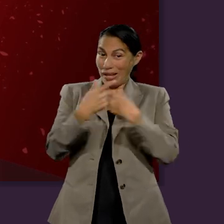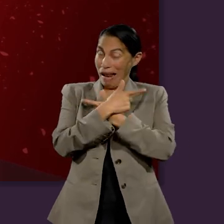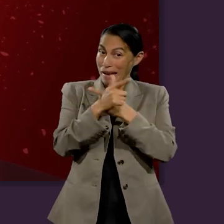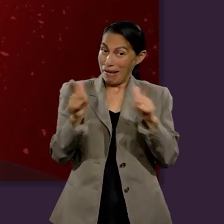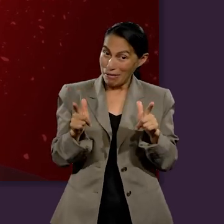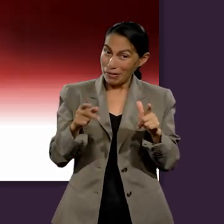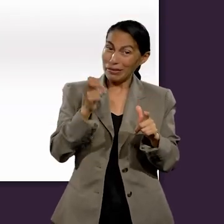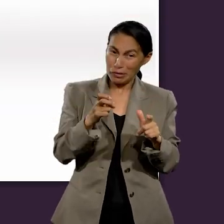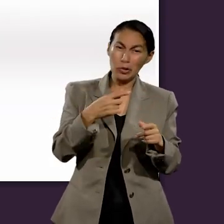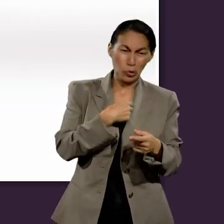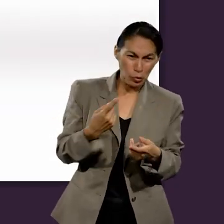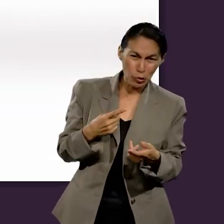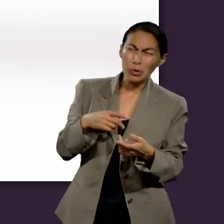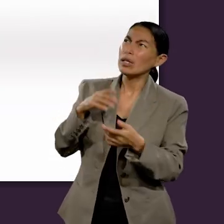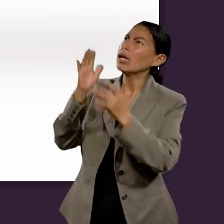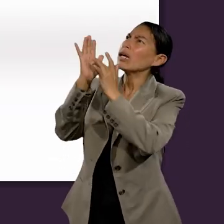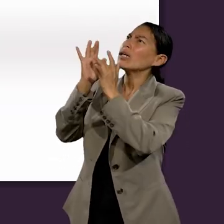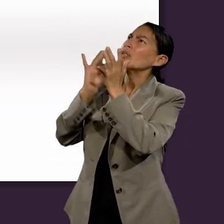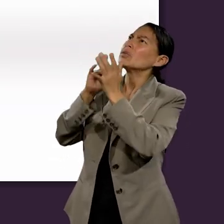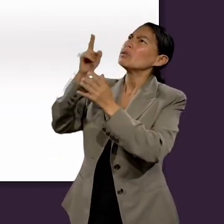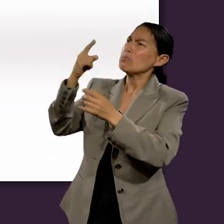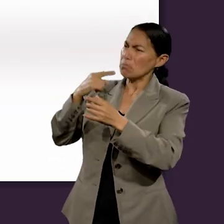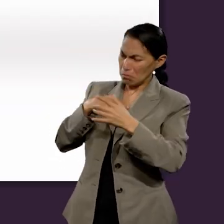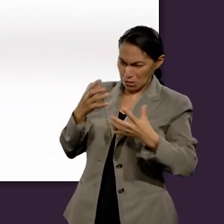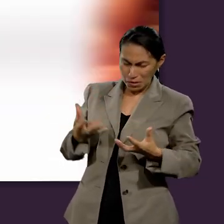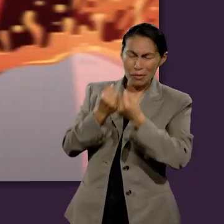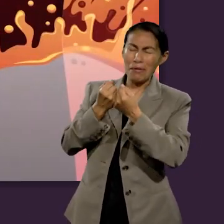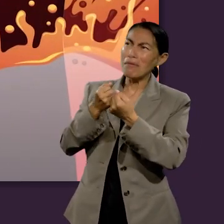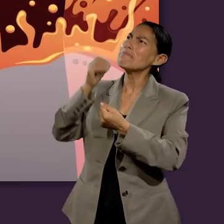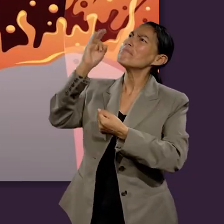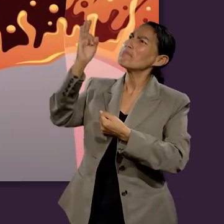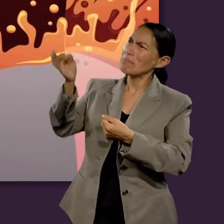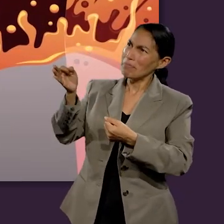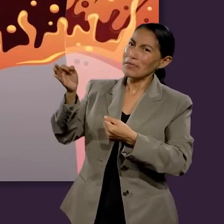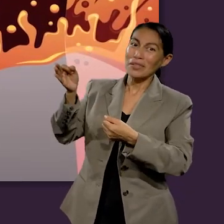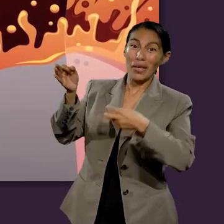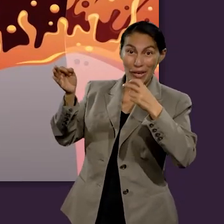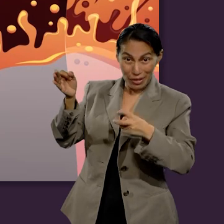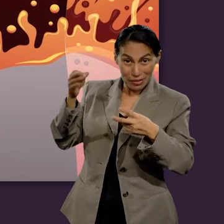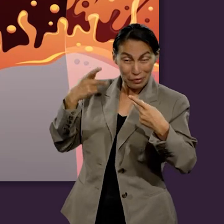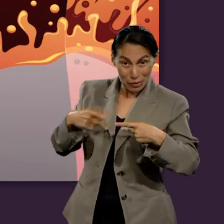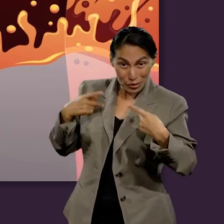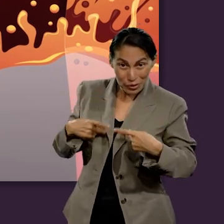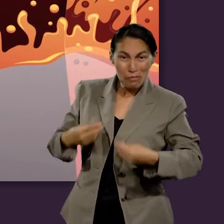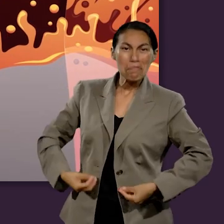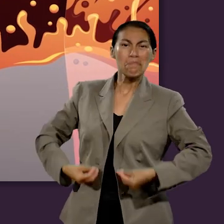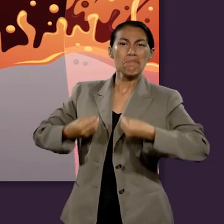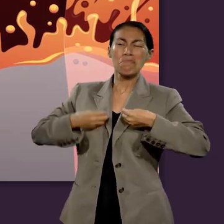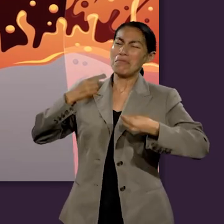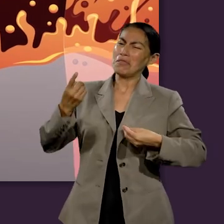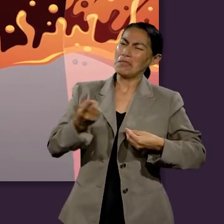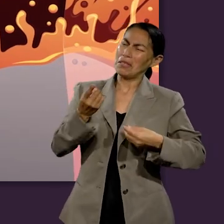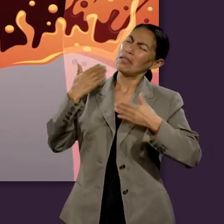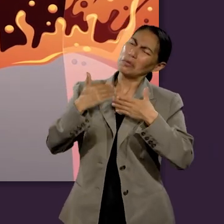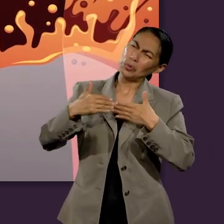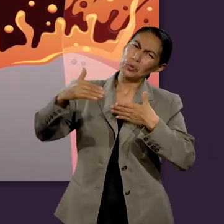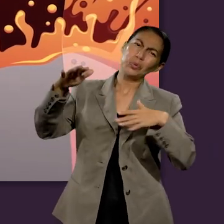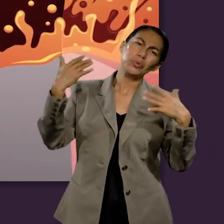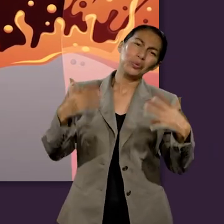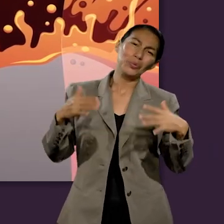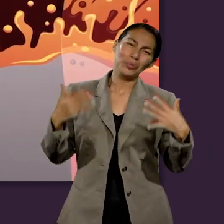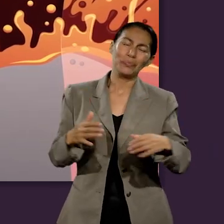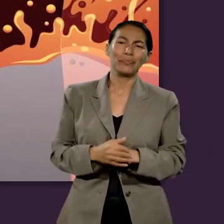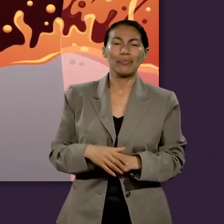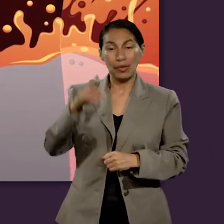Y para quienes aceptan a Jesucristo como su salvador personal, se hizo provisión para que